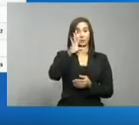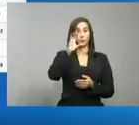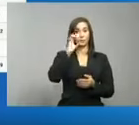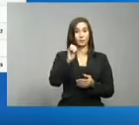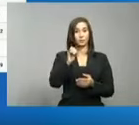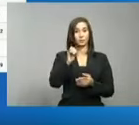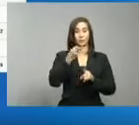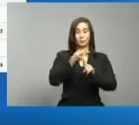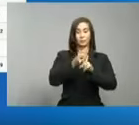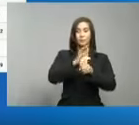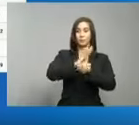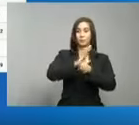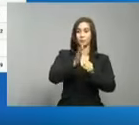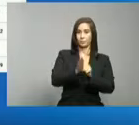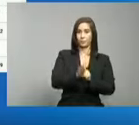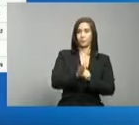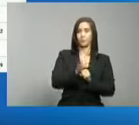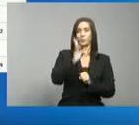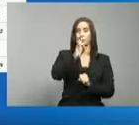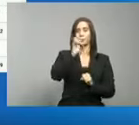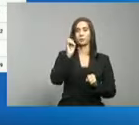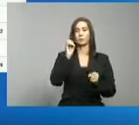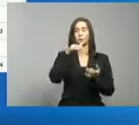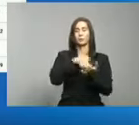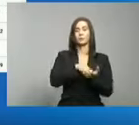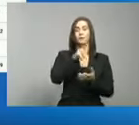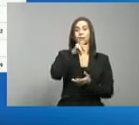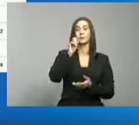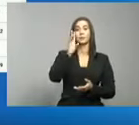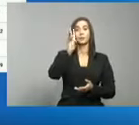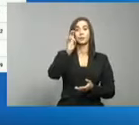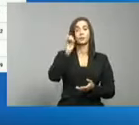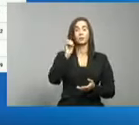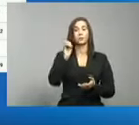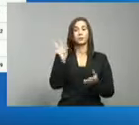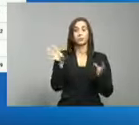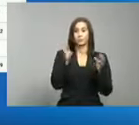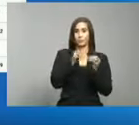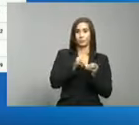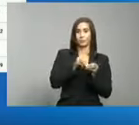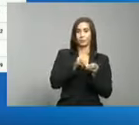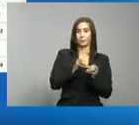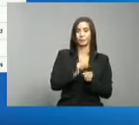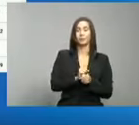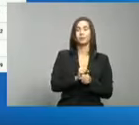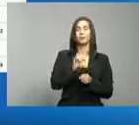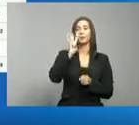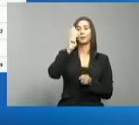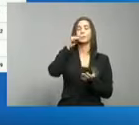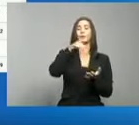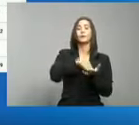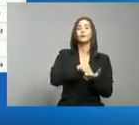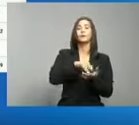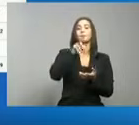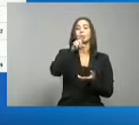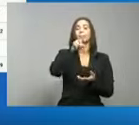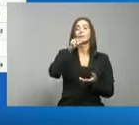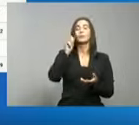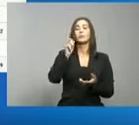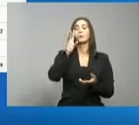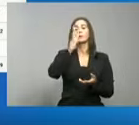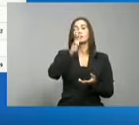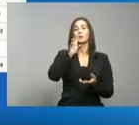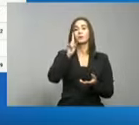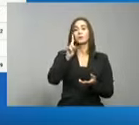7.170 acumulados y 4.271 recuperados con tres